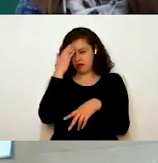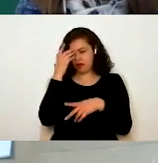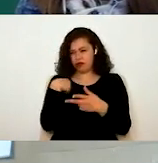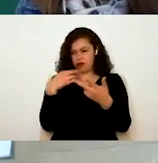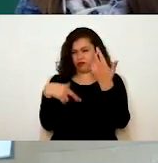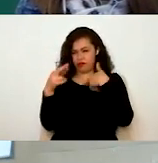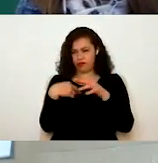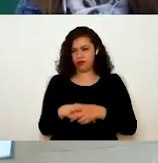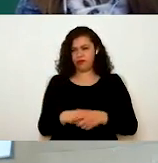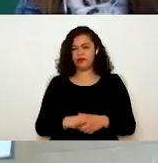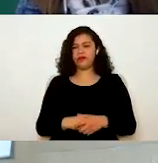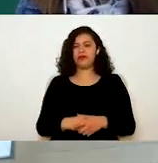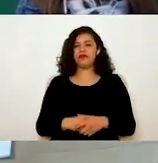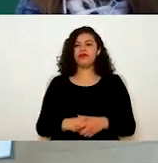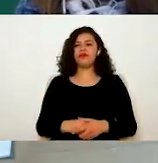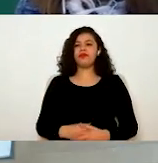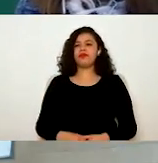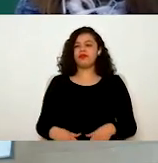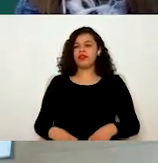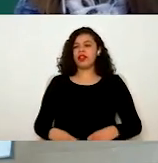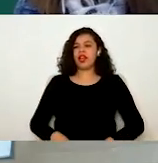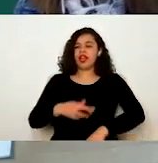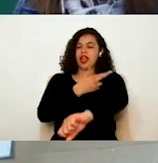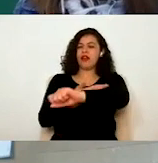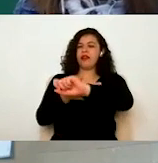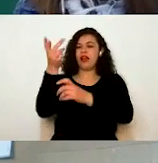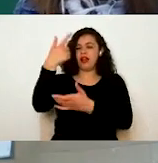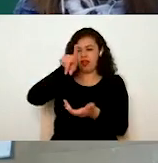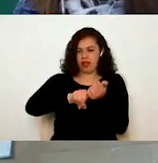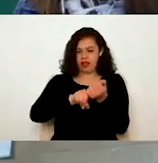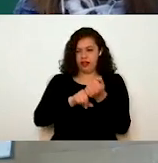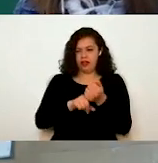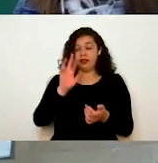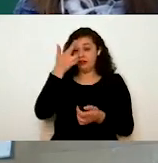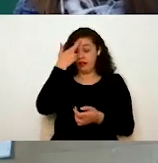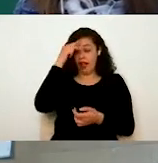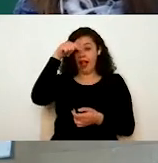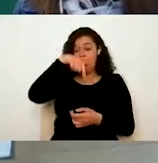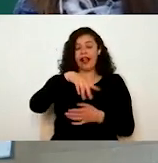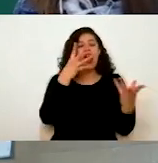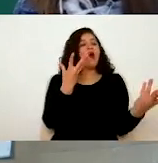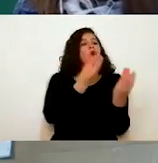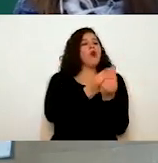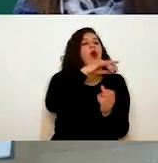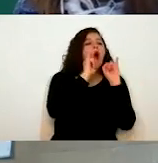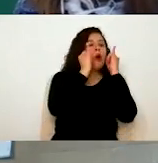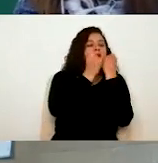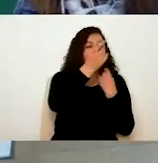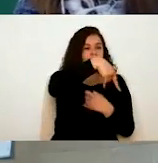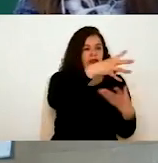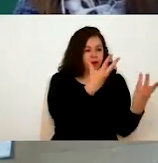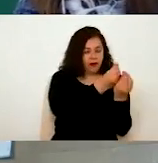Vamos a empezar por partes con el de trámites internos. Estos son trámites, recuerden, que llevan ustedes a cabo con la junta.